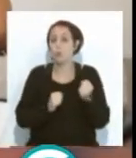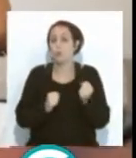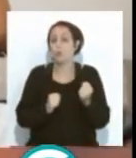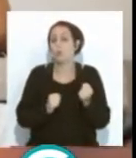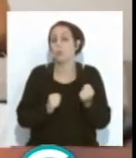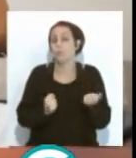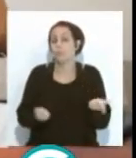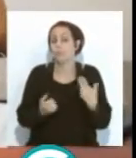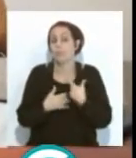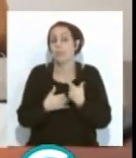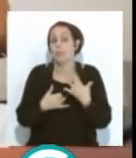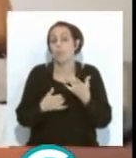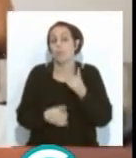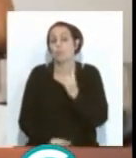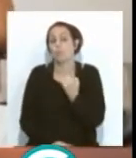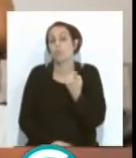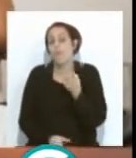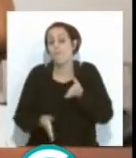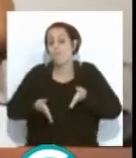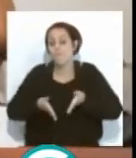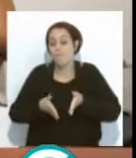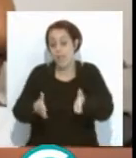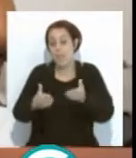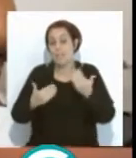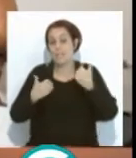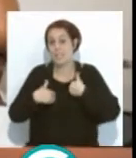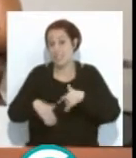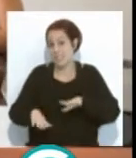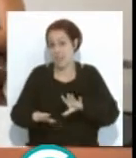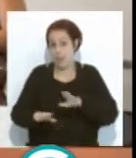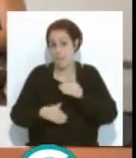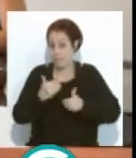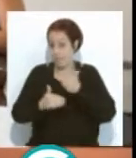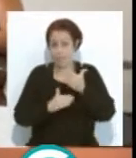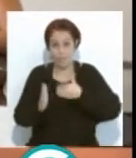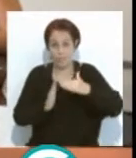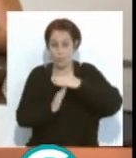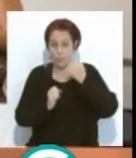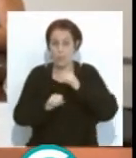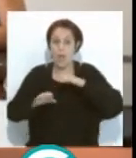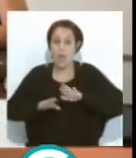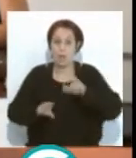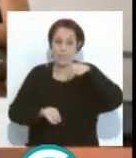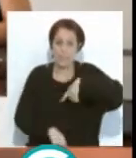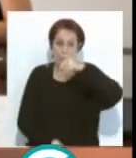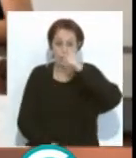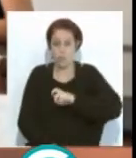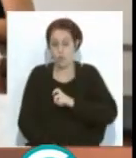en otro, en una línea, en una vía que ya no es la que no se va a parar, aunque este año hagamos